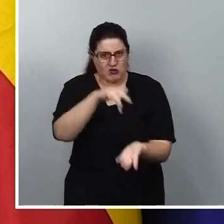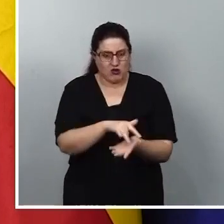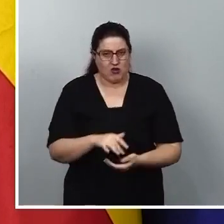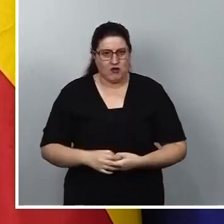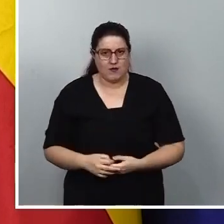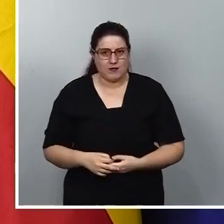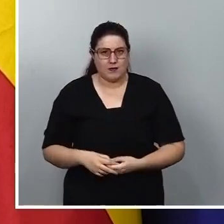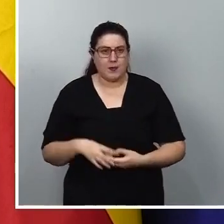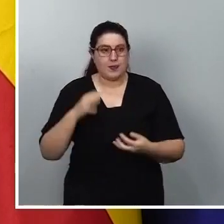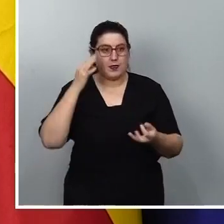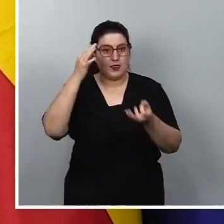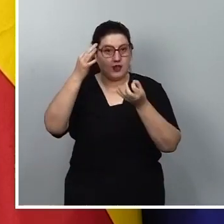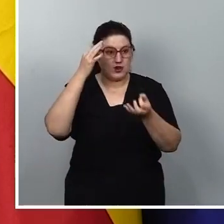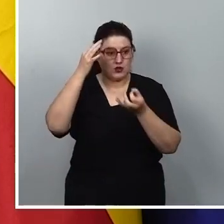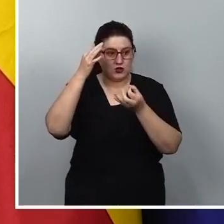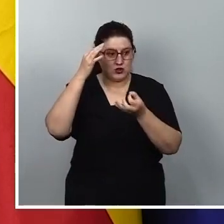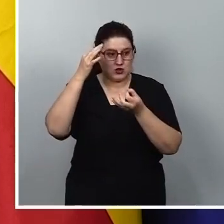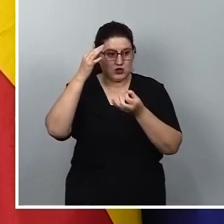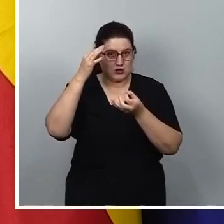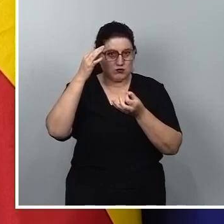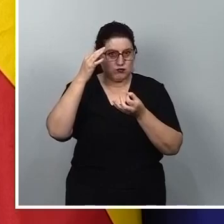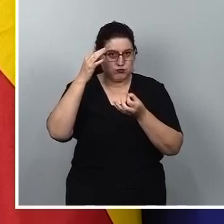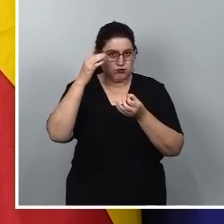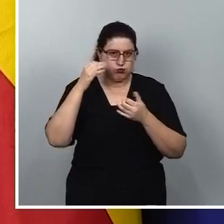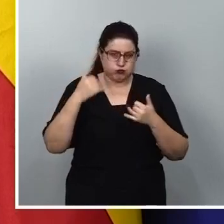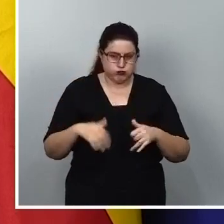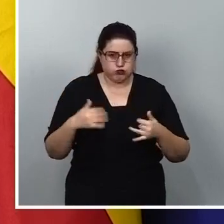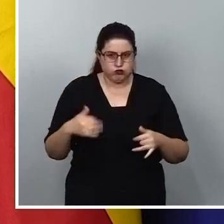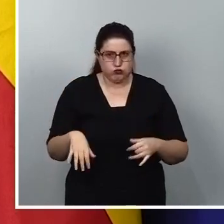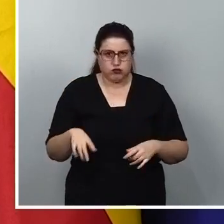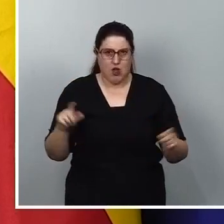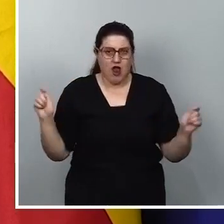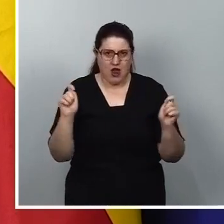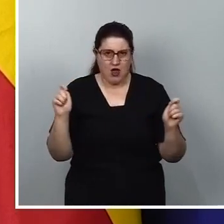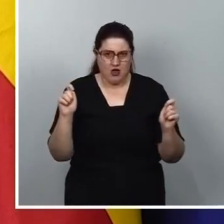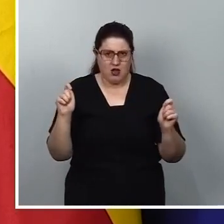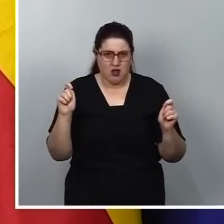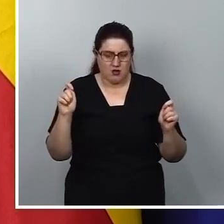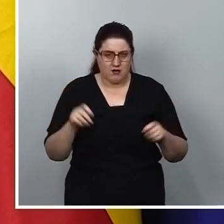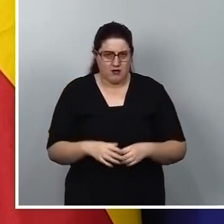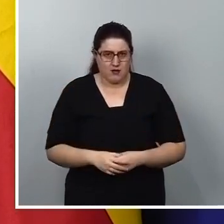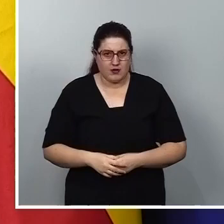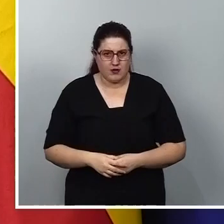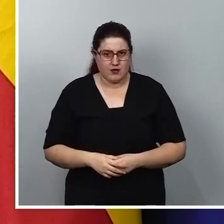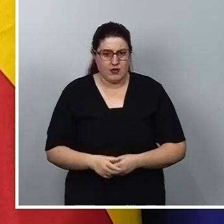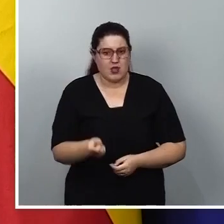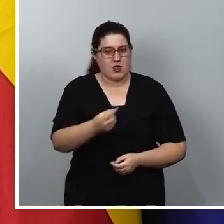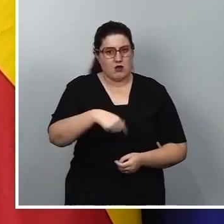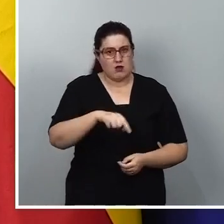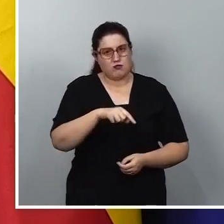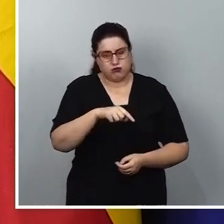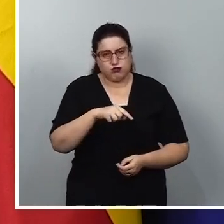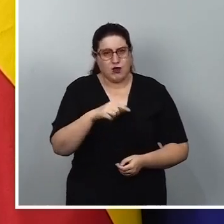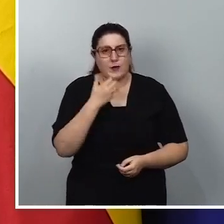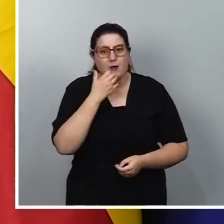Estos datos resultan especialmente alarmantes. Al agravio que ya de por sí supone un discurso